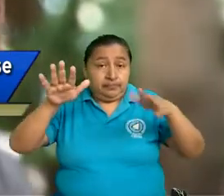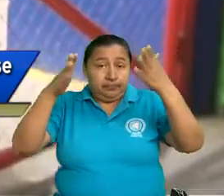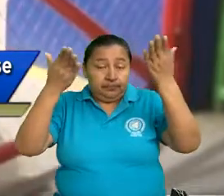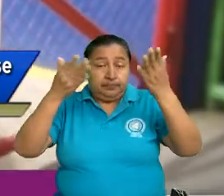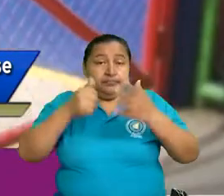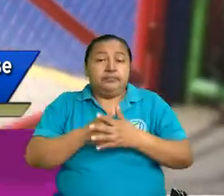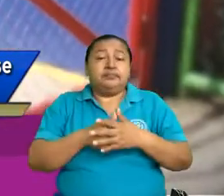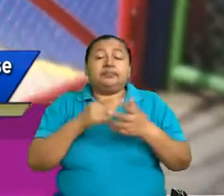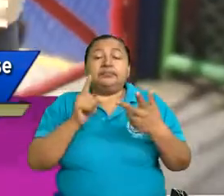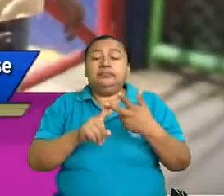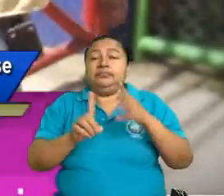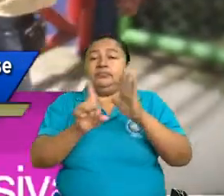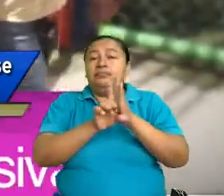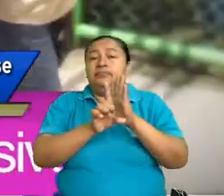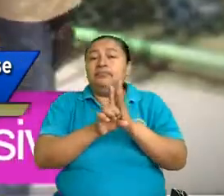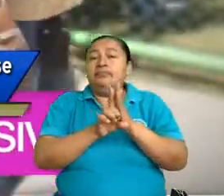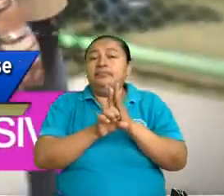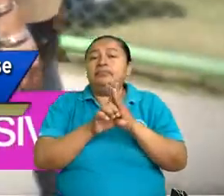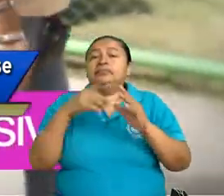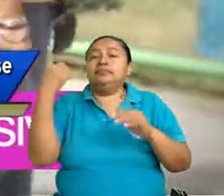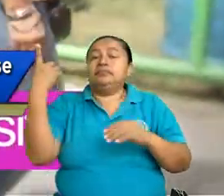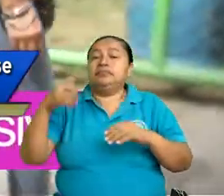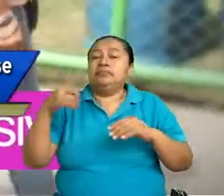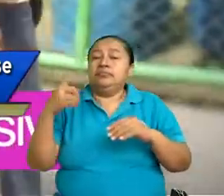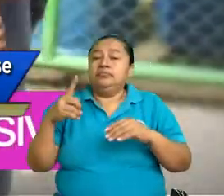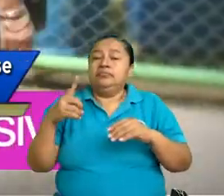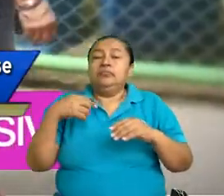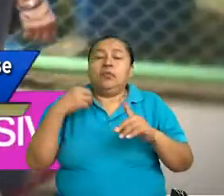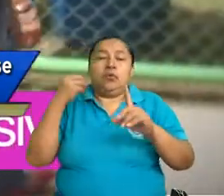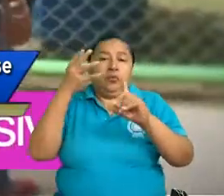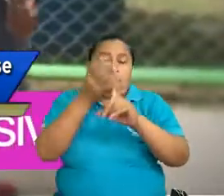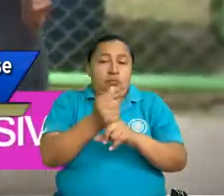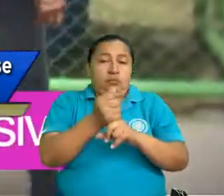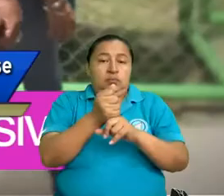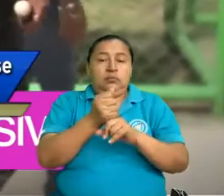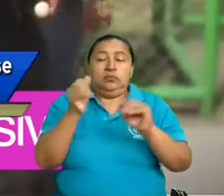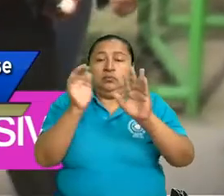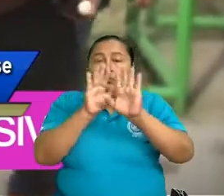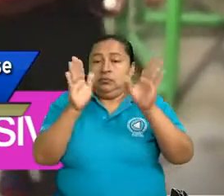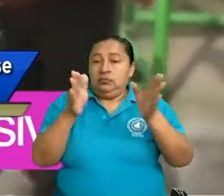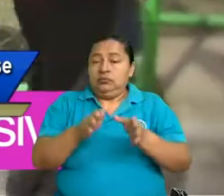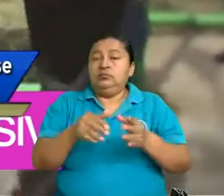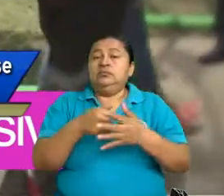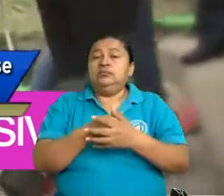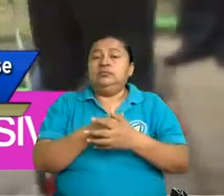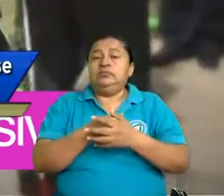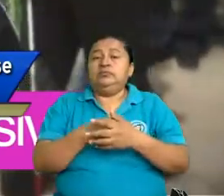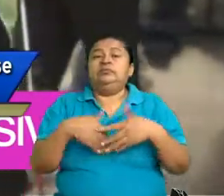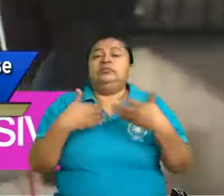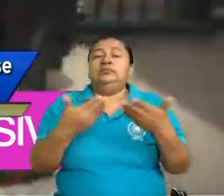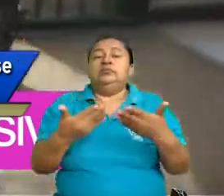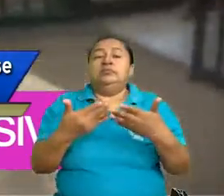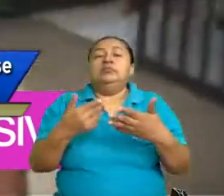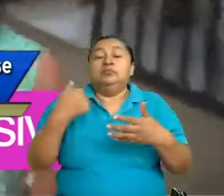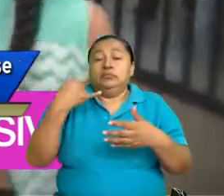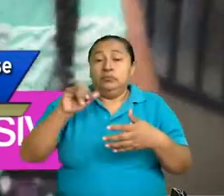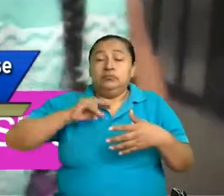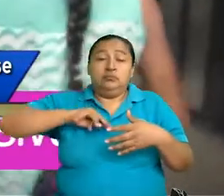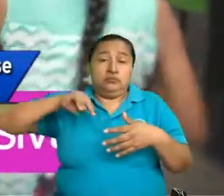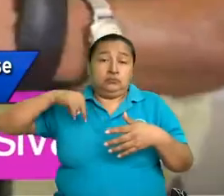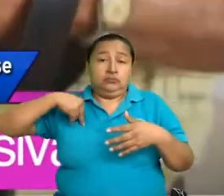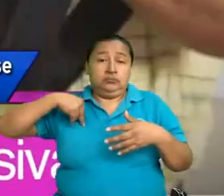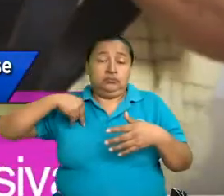y la Ley de Derechos y Oportunidades de las Mujeres, si nosotros